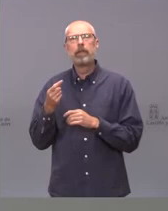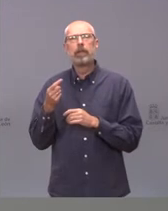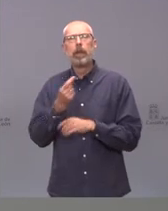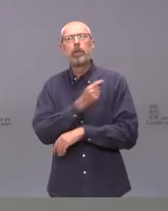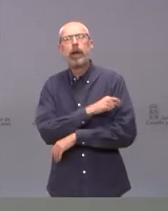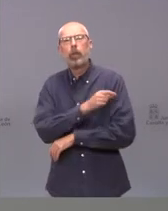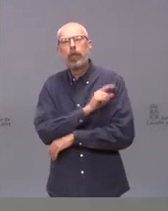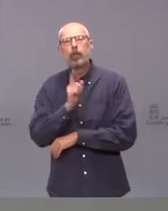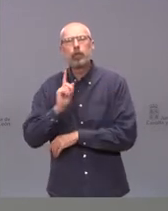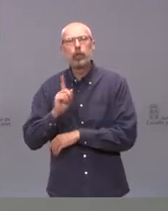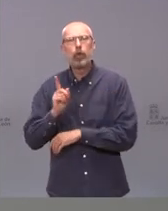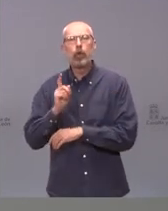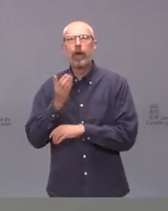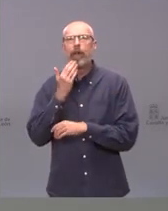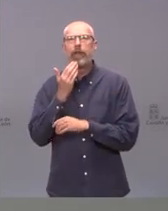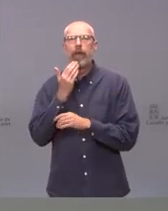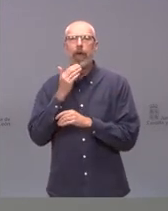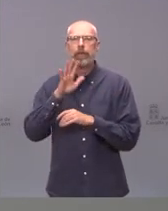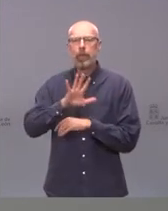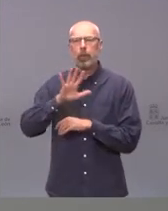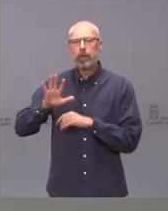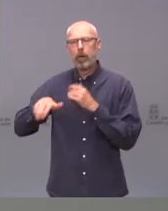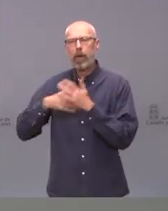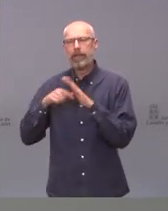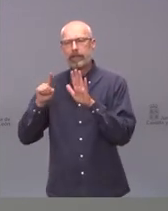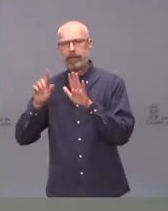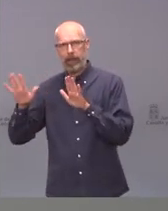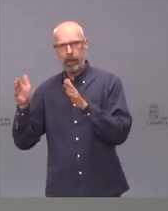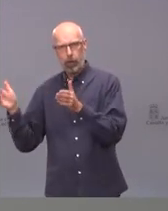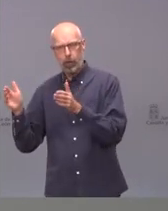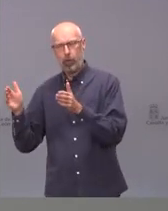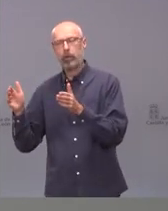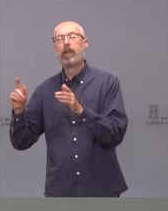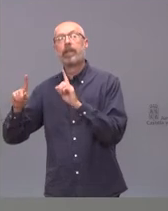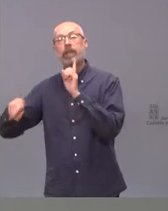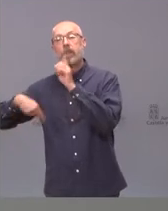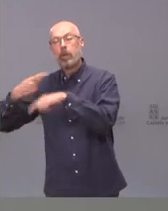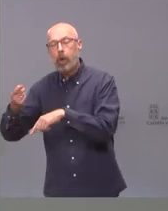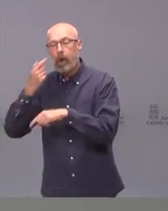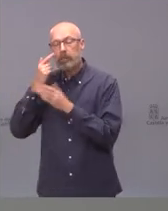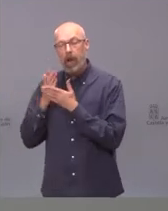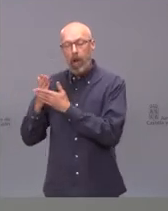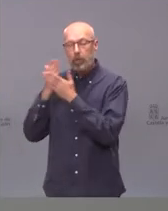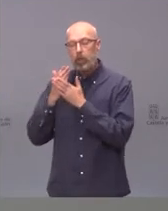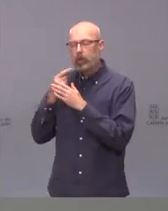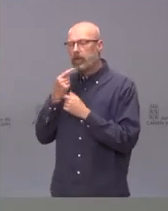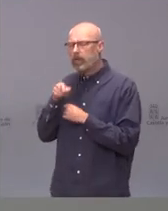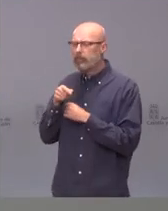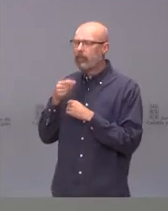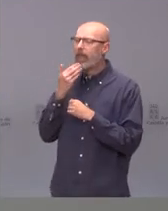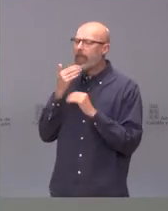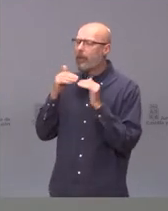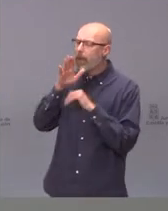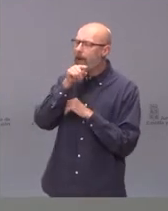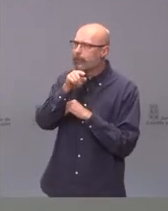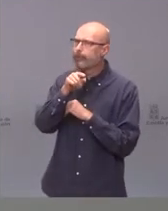en un tramo de edad de 55 a 65 años, pero luego después más estudios vieron que a más edad tenía la población y no